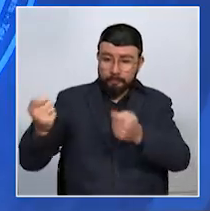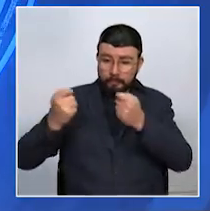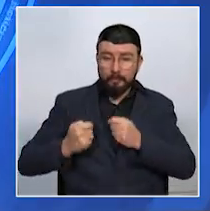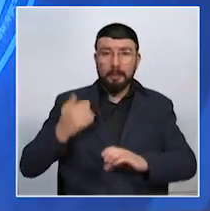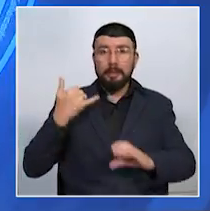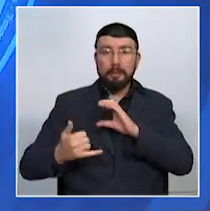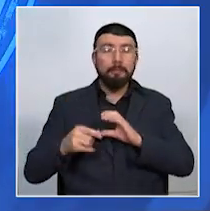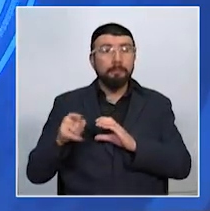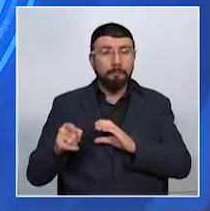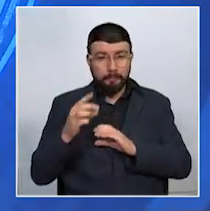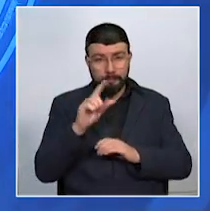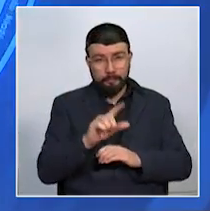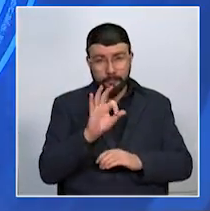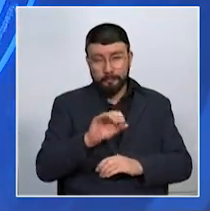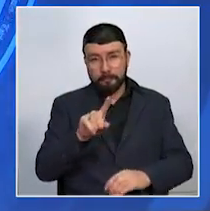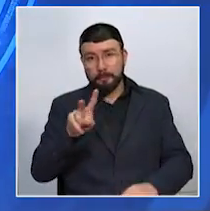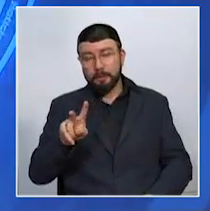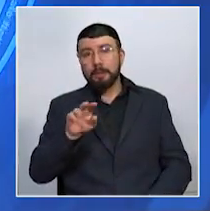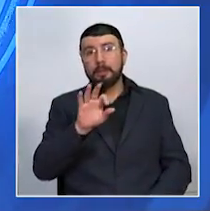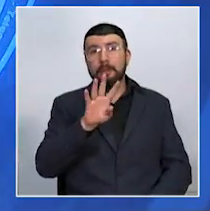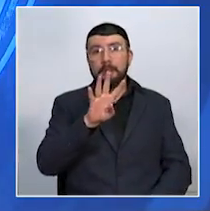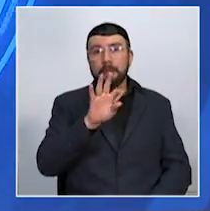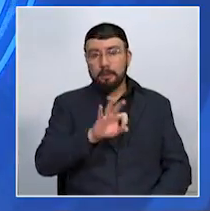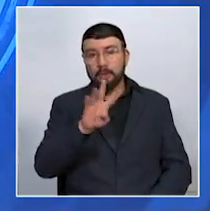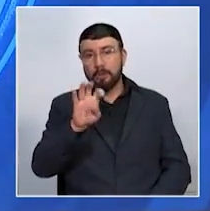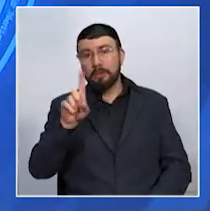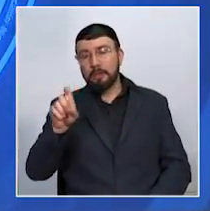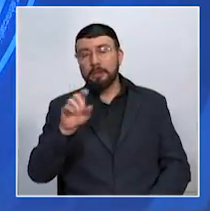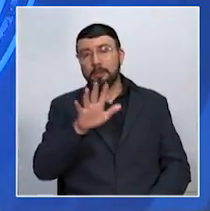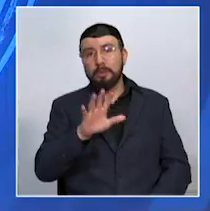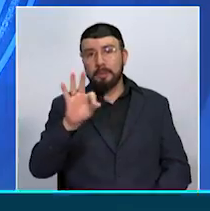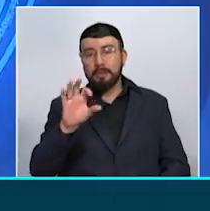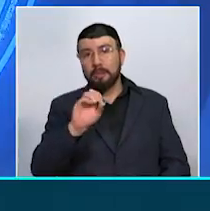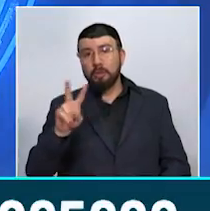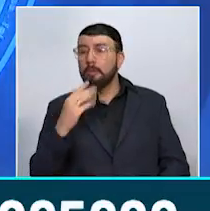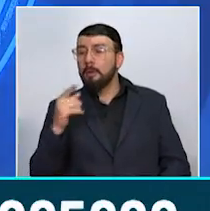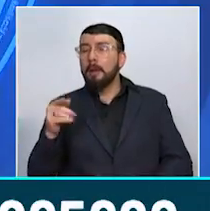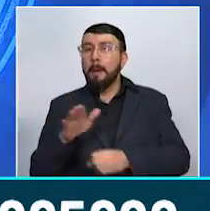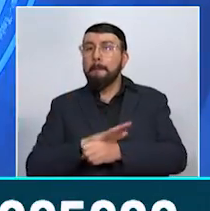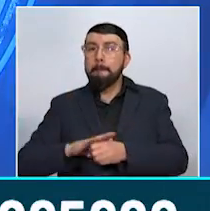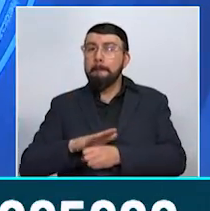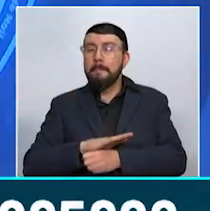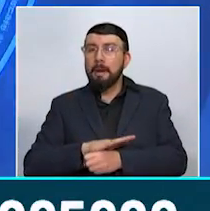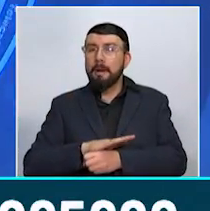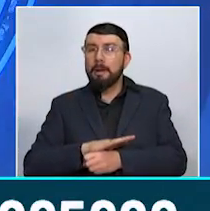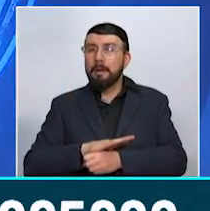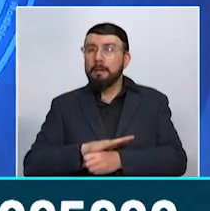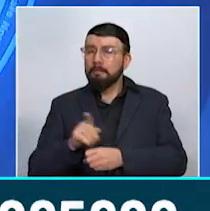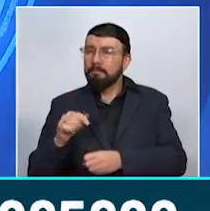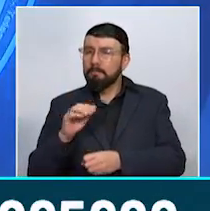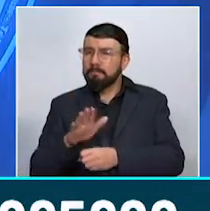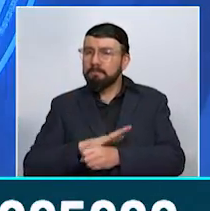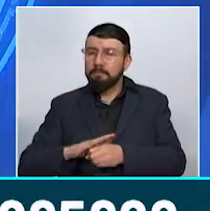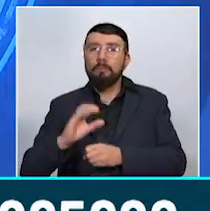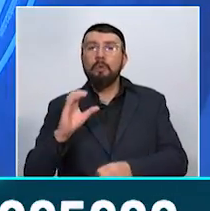de nuestra línea WhatsApp 312-396-5602. Precisamente la comunidad del barrio, precisamente allí en la ciudad de la